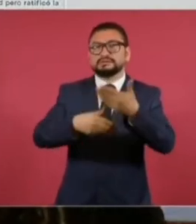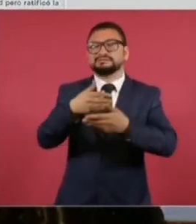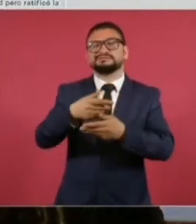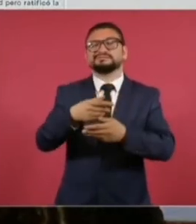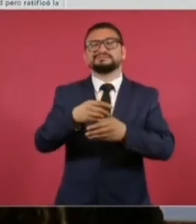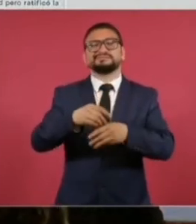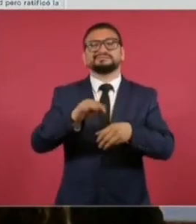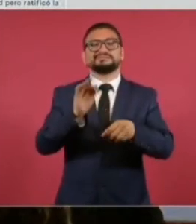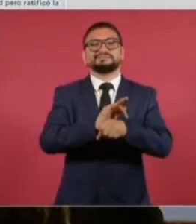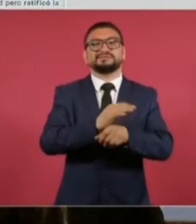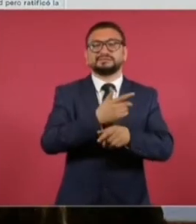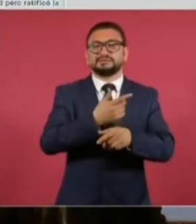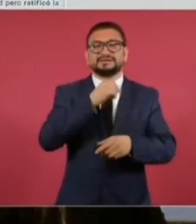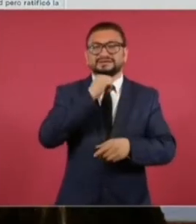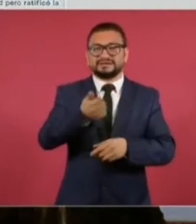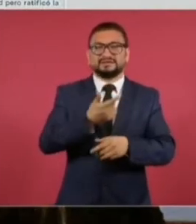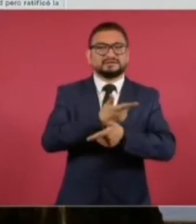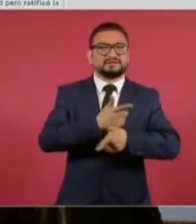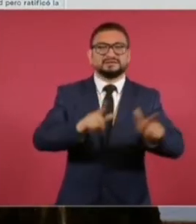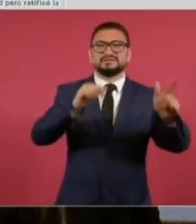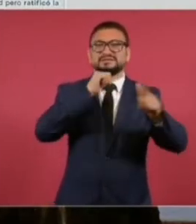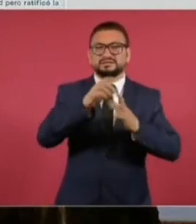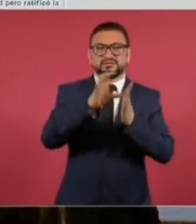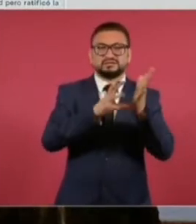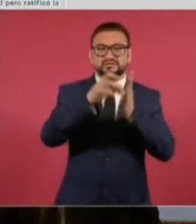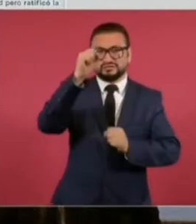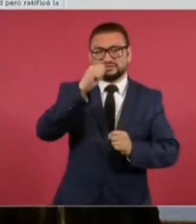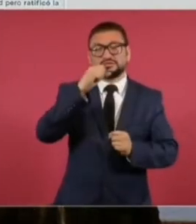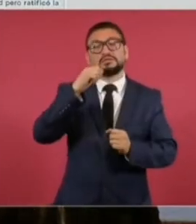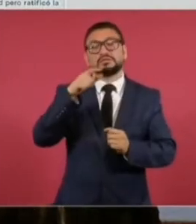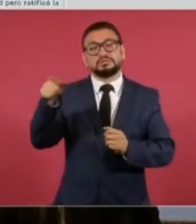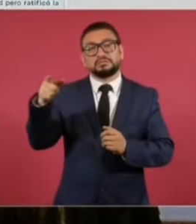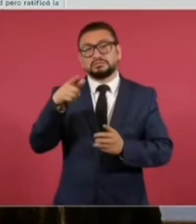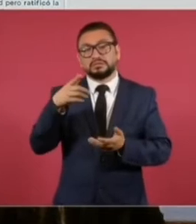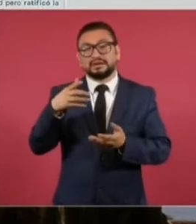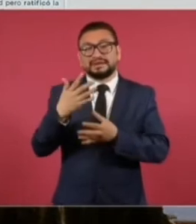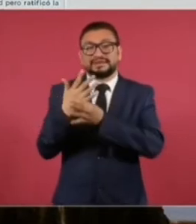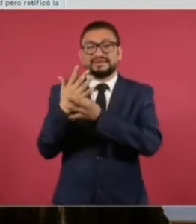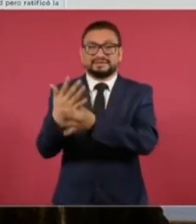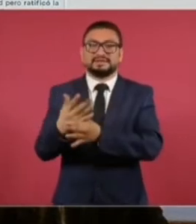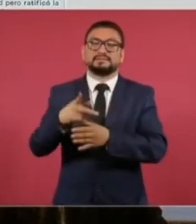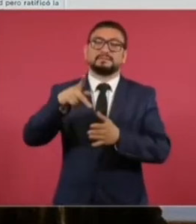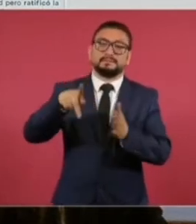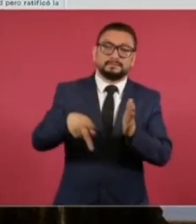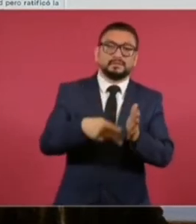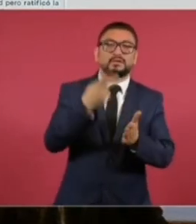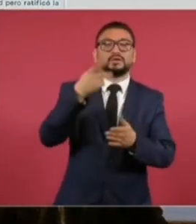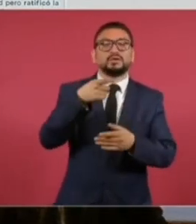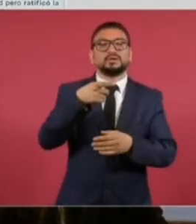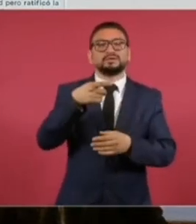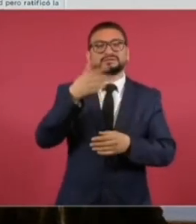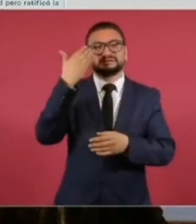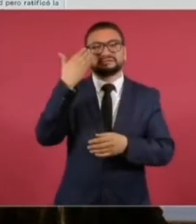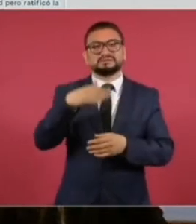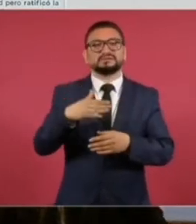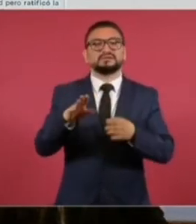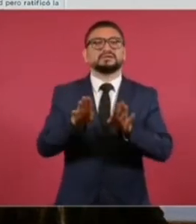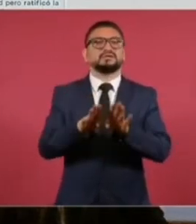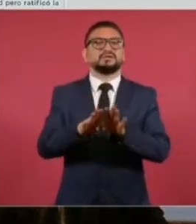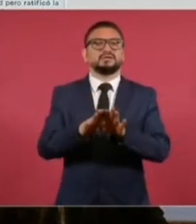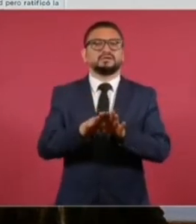la libertad personal y trastoca los derechos constitucionales, pero ratifica, a pesar de todo,